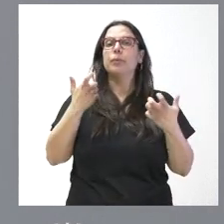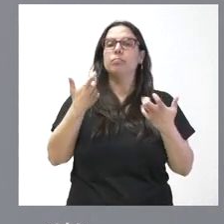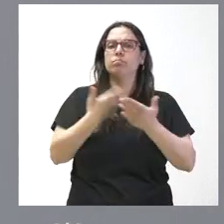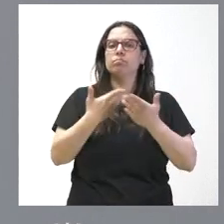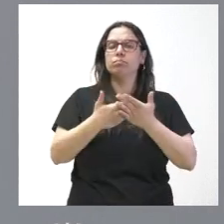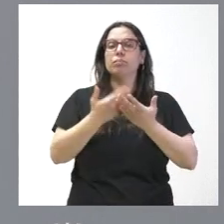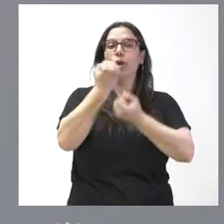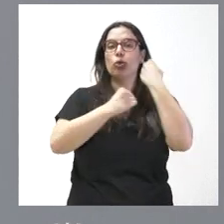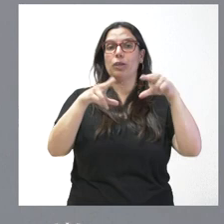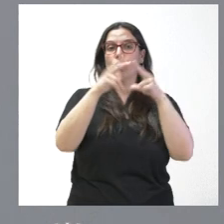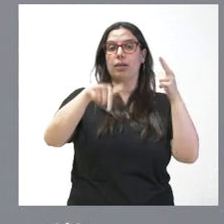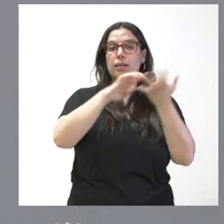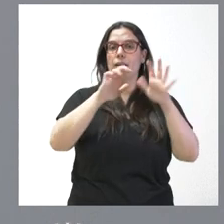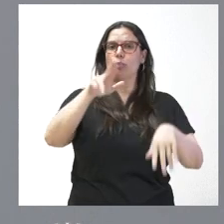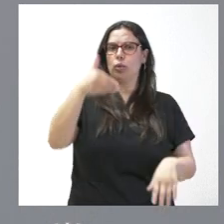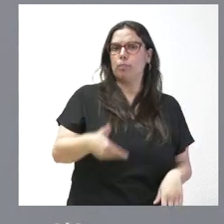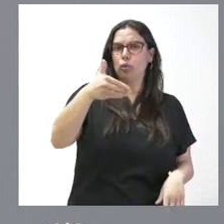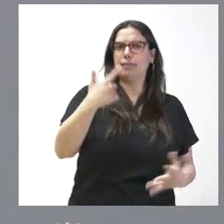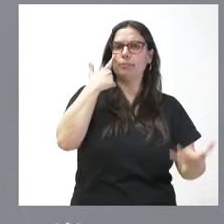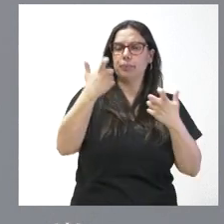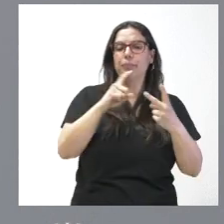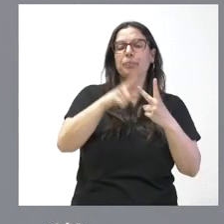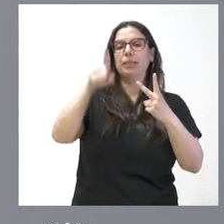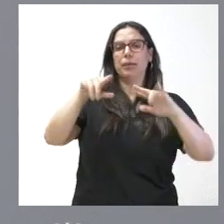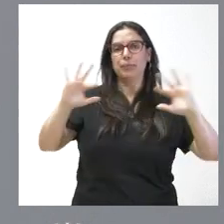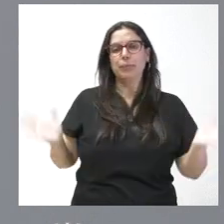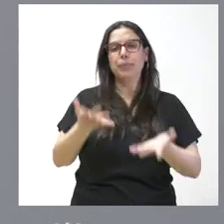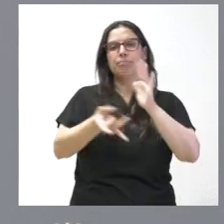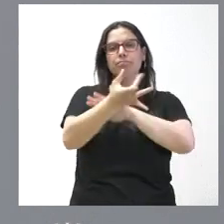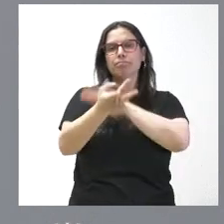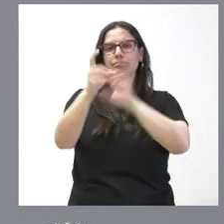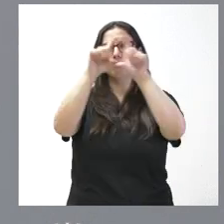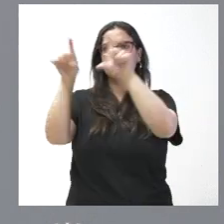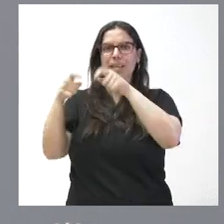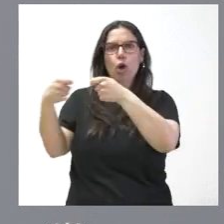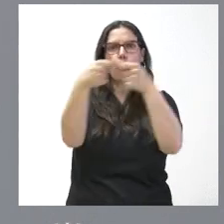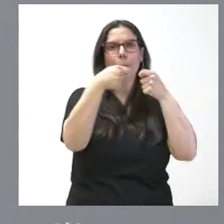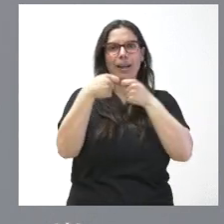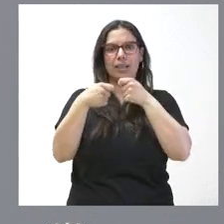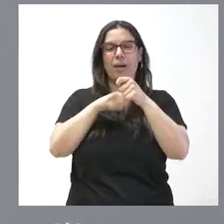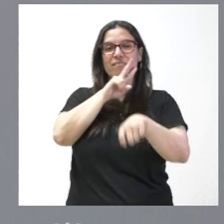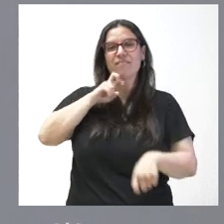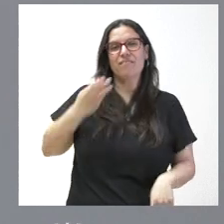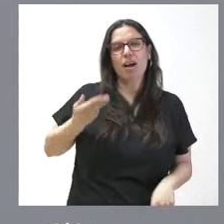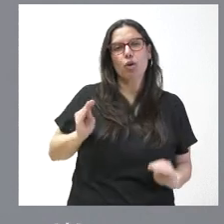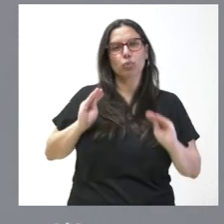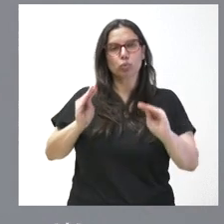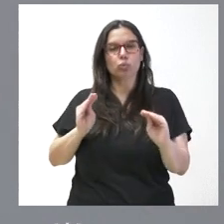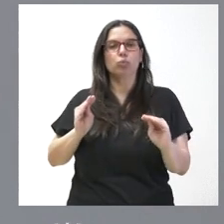economía social en Castilla y León y, por otro, fomentar el cooperativismo, sus valores, de forma